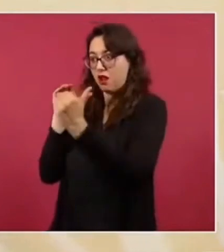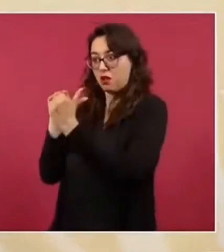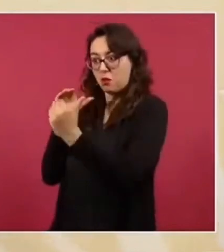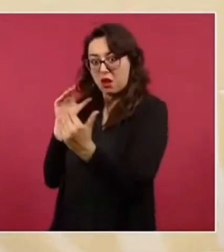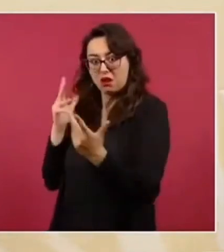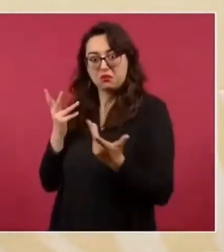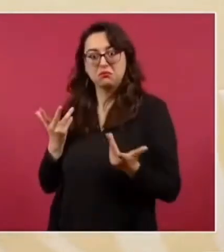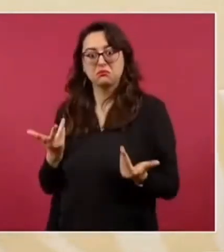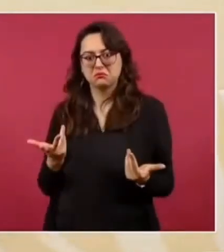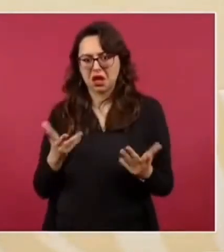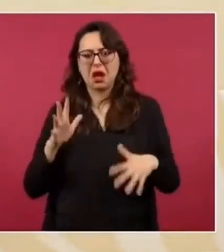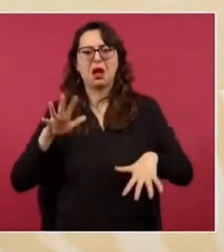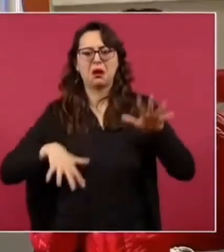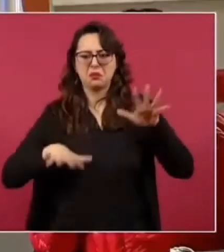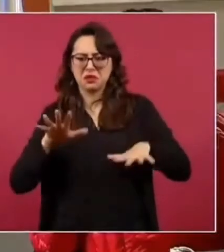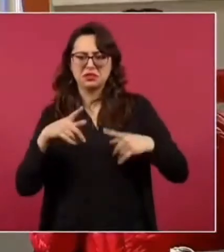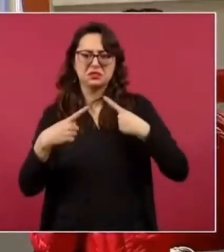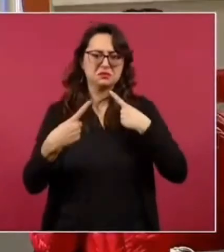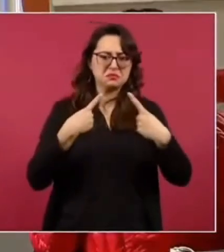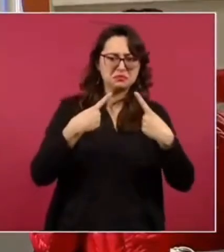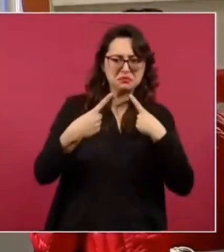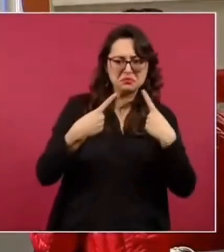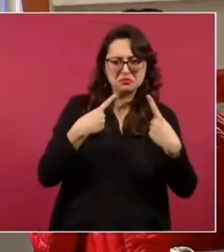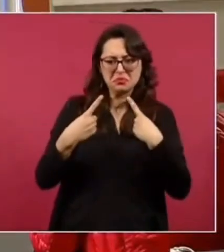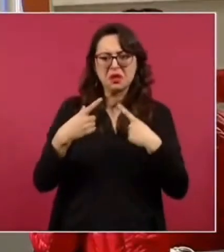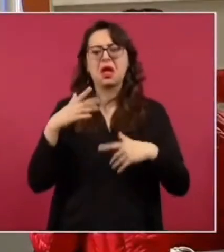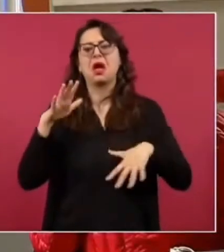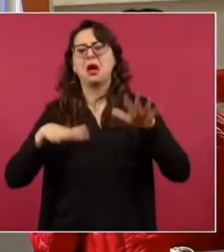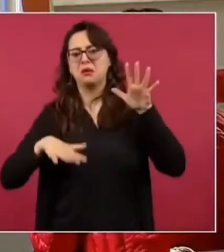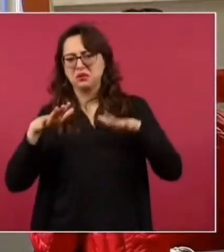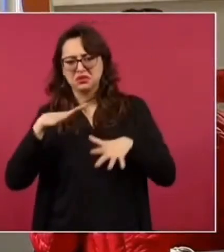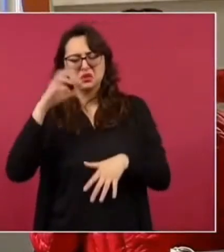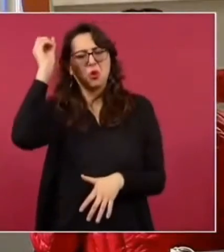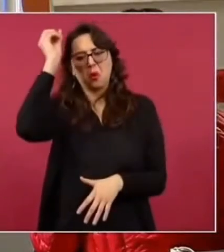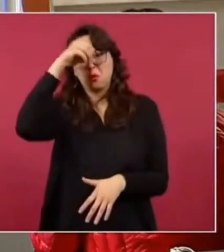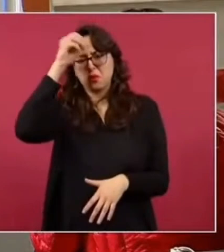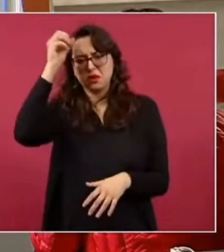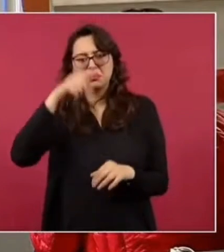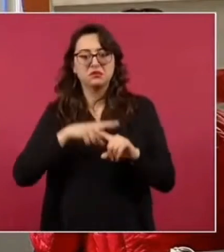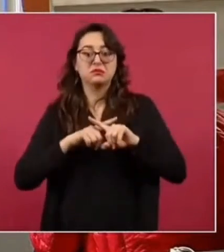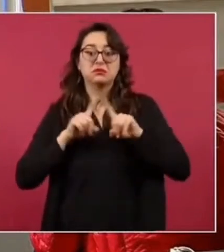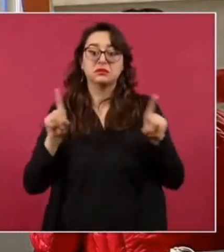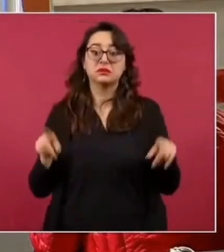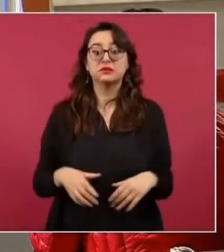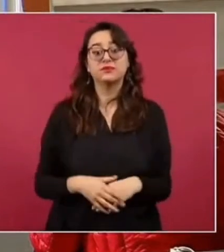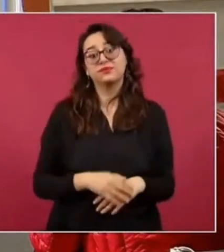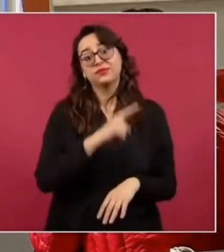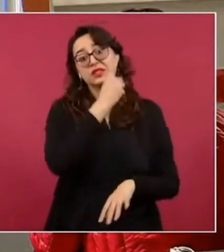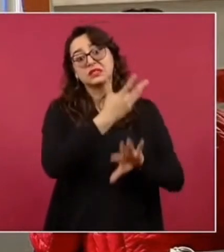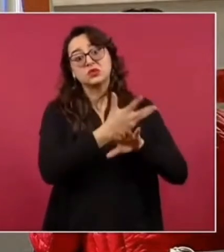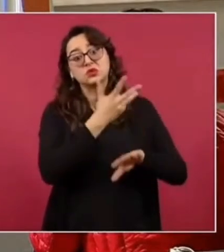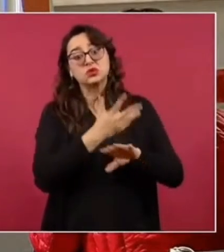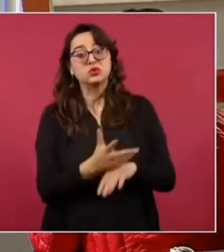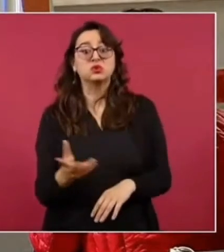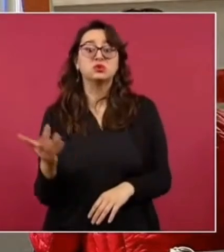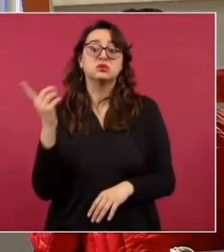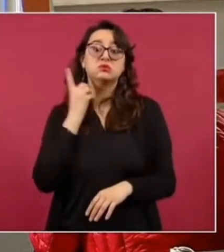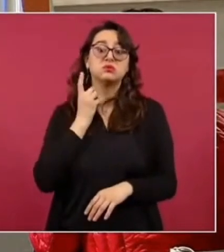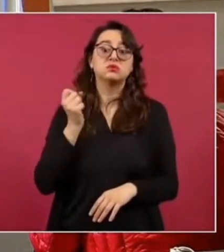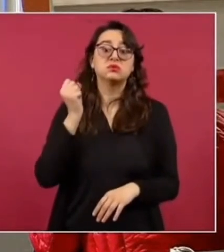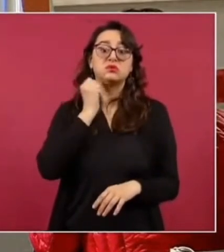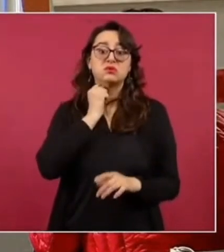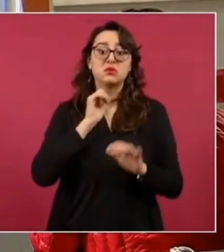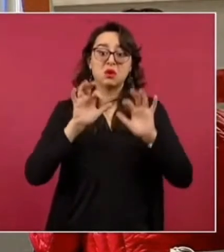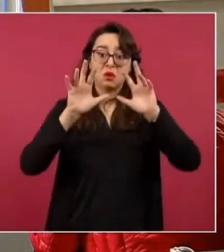debate y pueden haber diferencias legisladores de Estados Unidos le enviaron una carta a Esteban